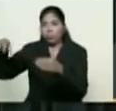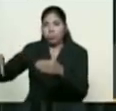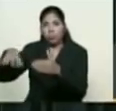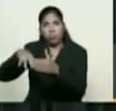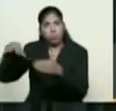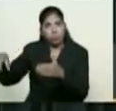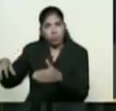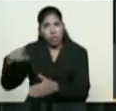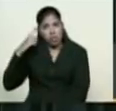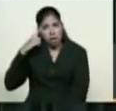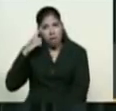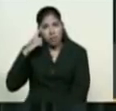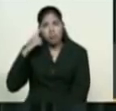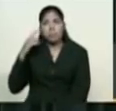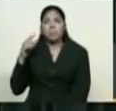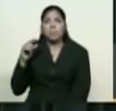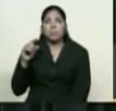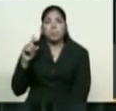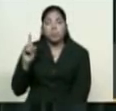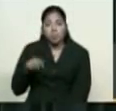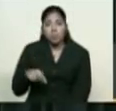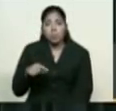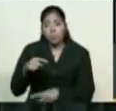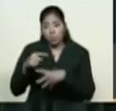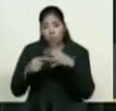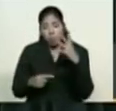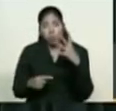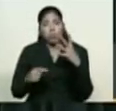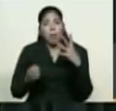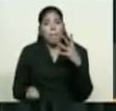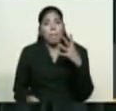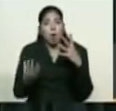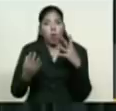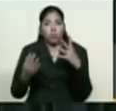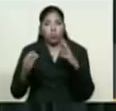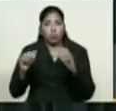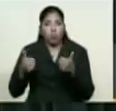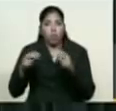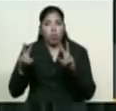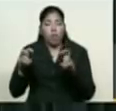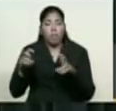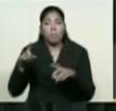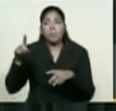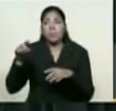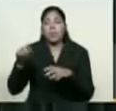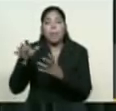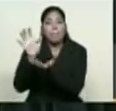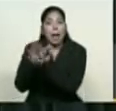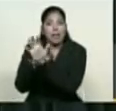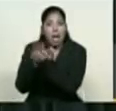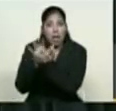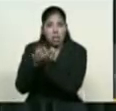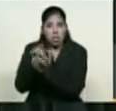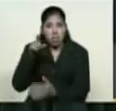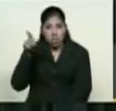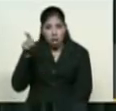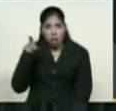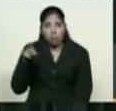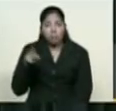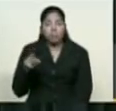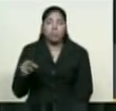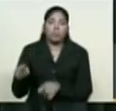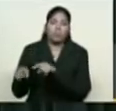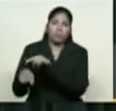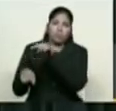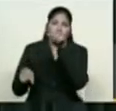en cuatro zonas creadas desde hoy mismo, Isla de Margarita, en el estado Nueva Esparta, Los Roques,